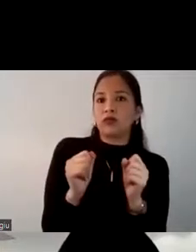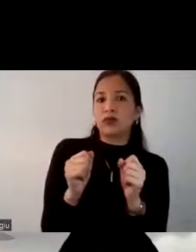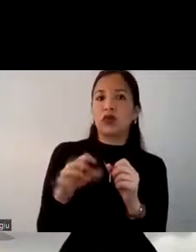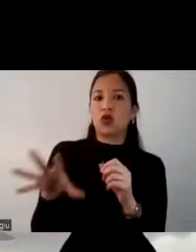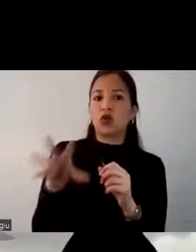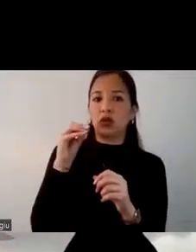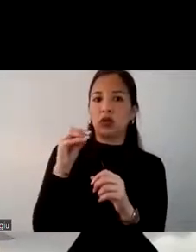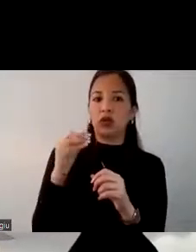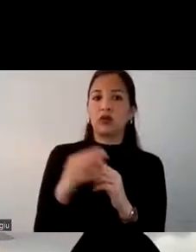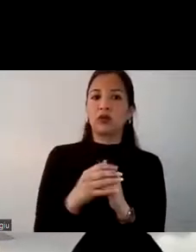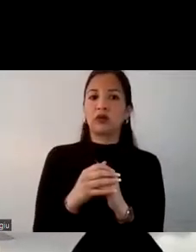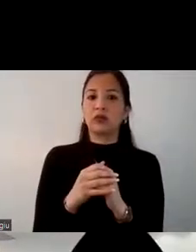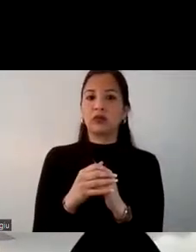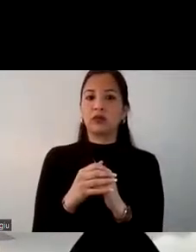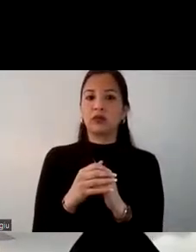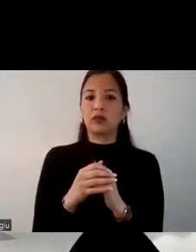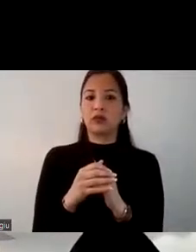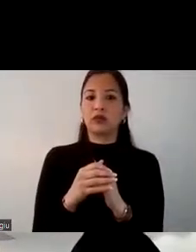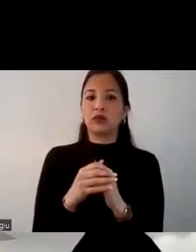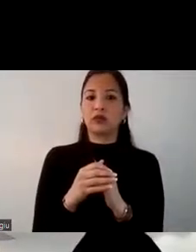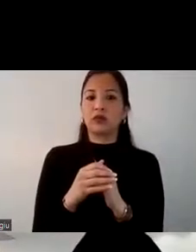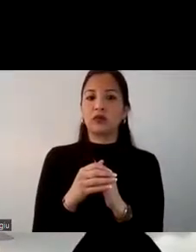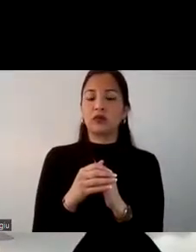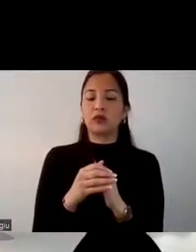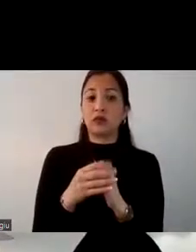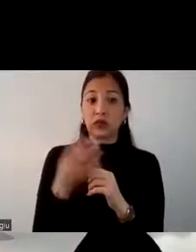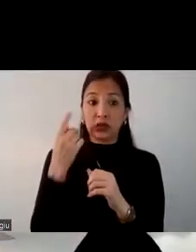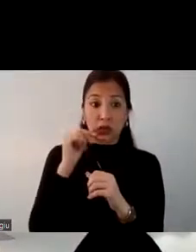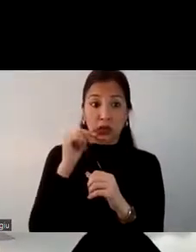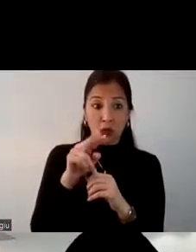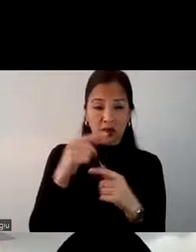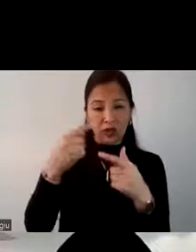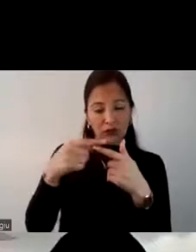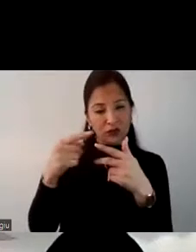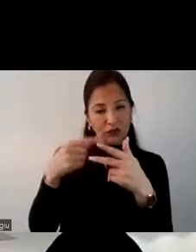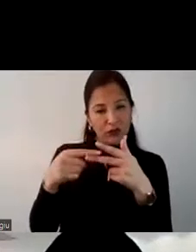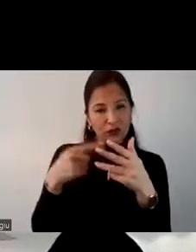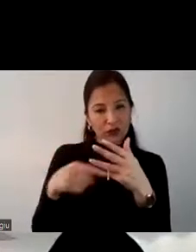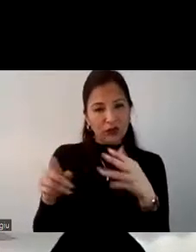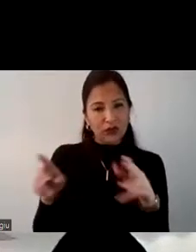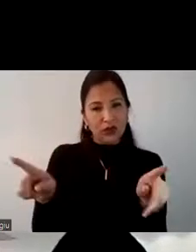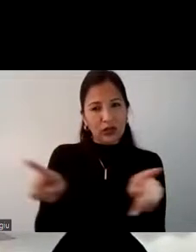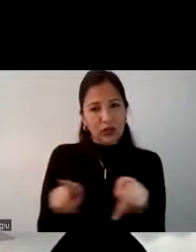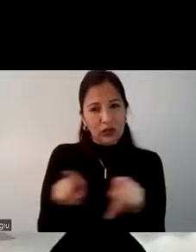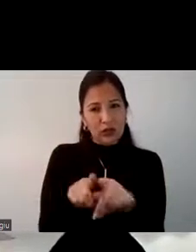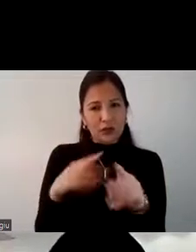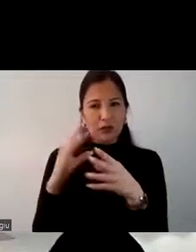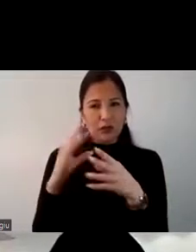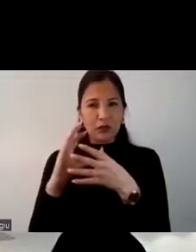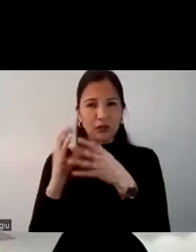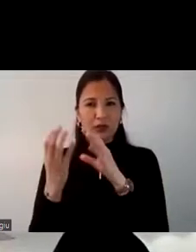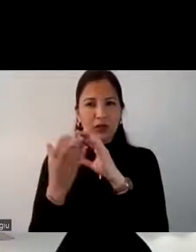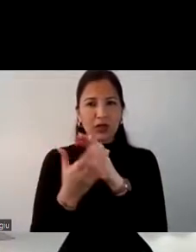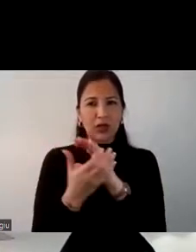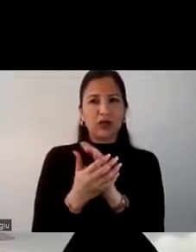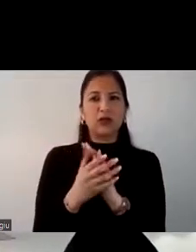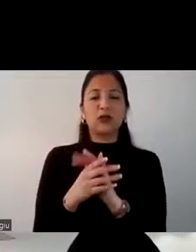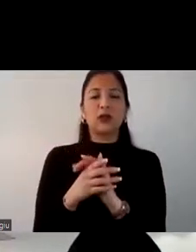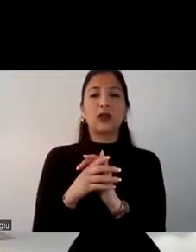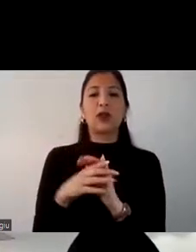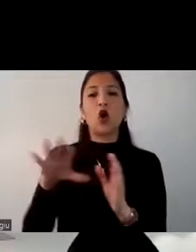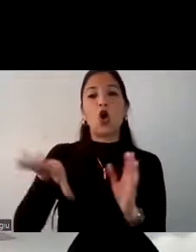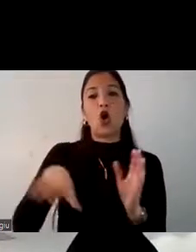contagio. Si se dan cuenta, las demás alternativas son iguales, son igual de relacionadas a lo que es el COVID-19.